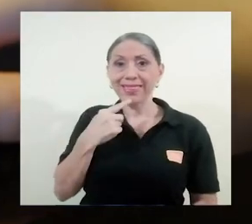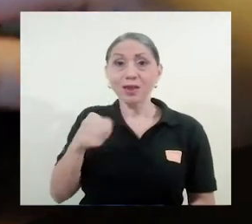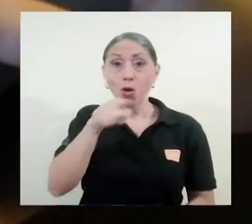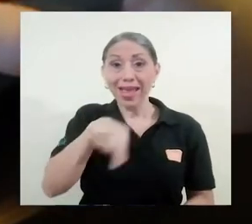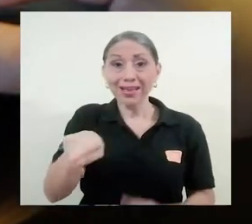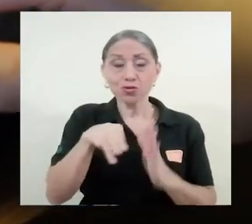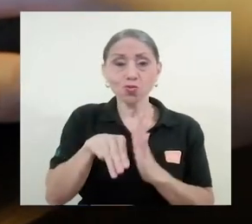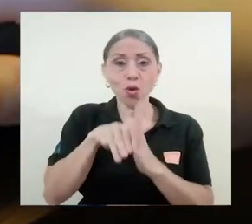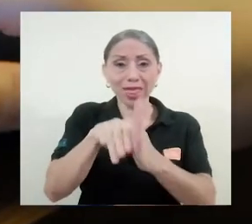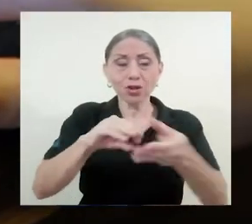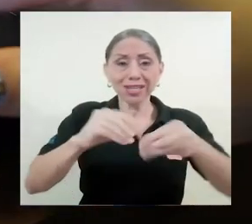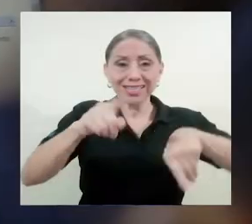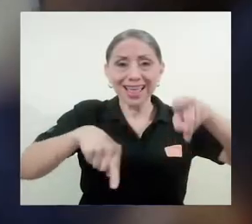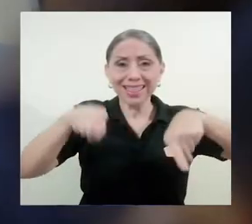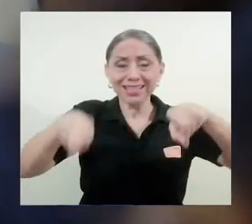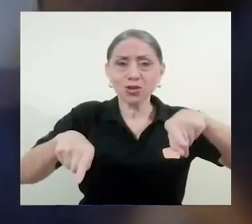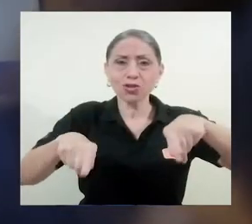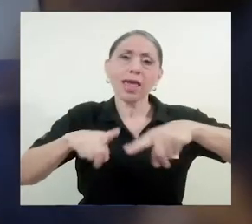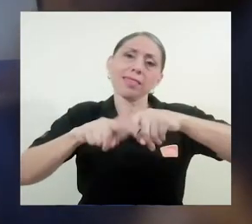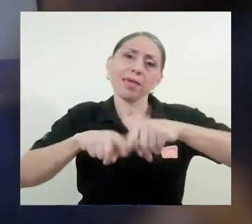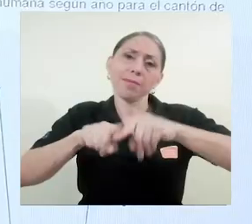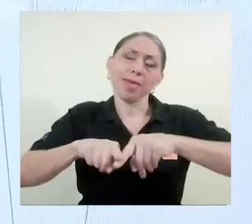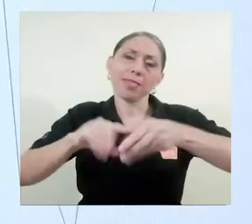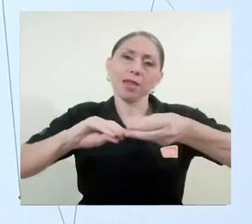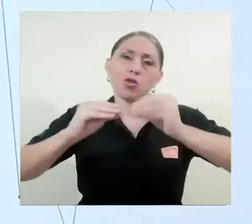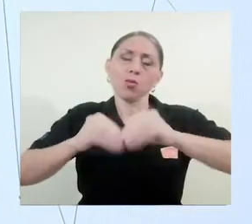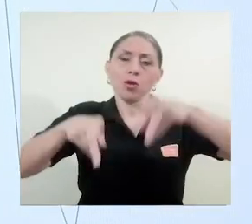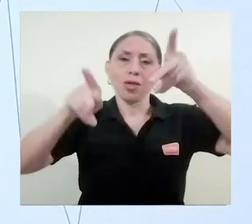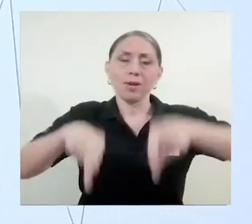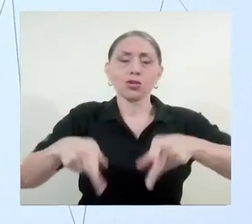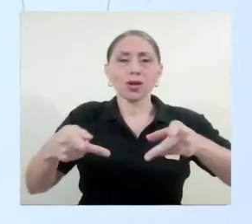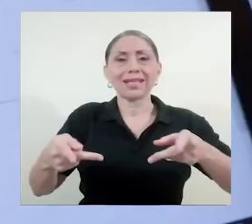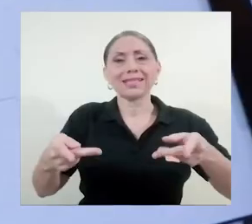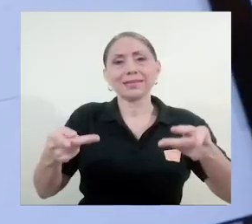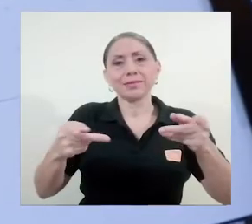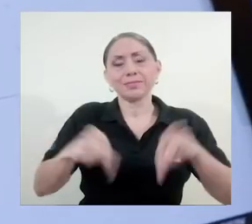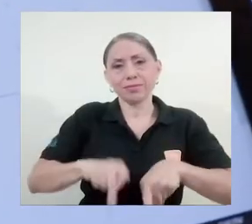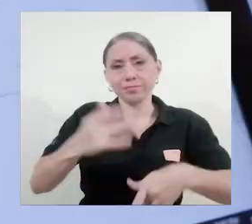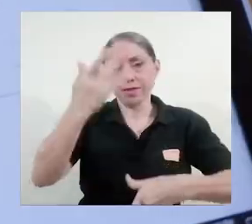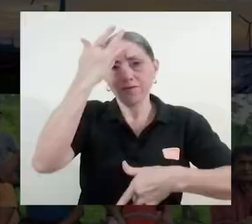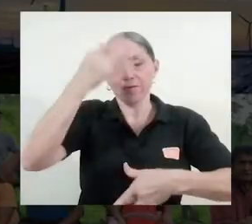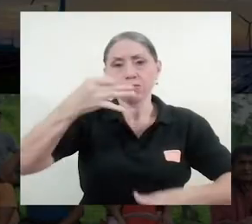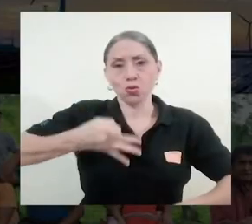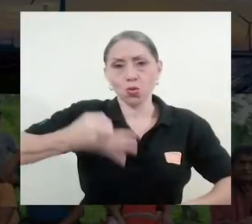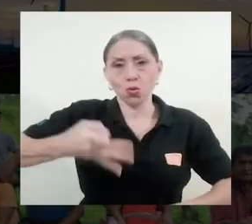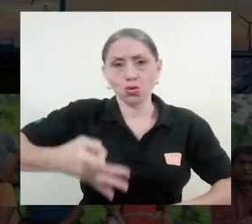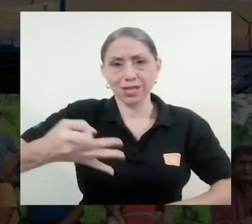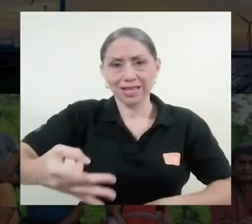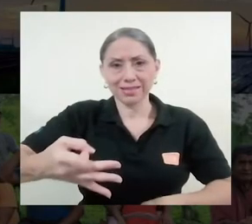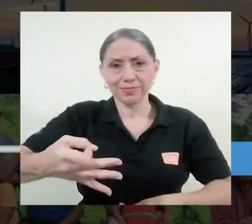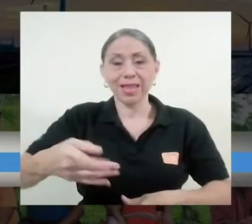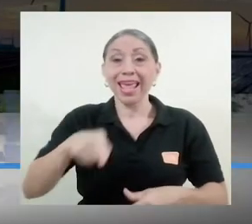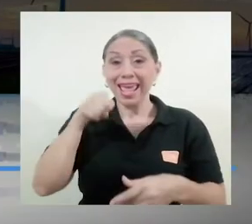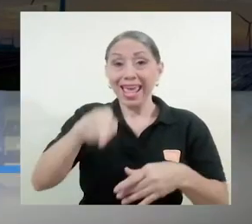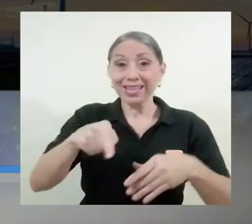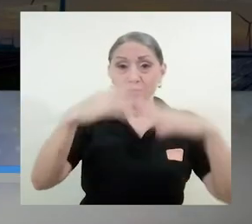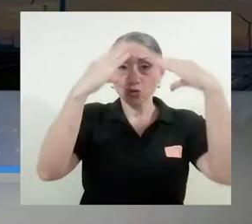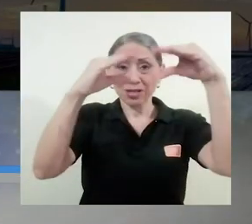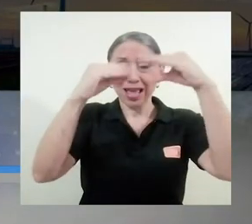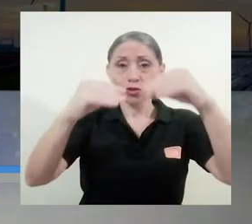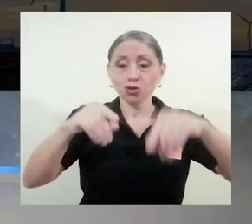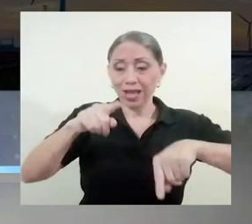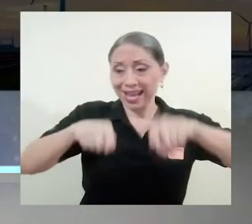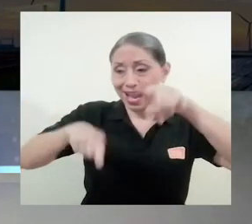modelos estadísticos varían según el número de casos diarios que vaya reportando el país. Estos datos y gráficos